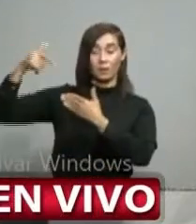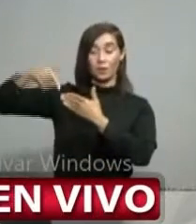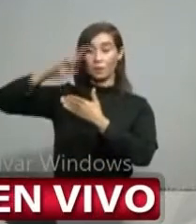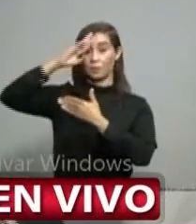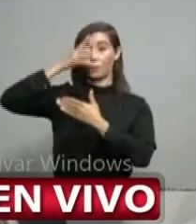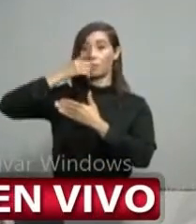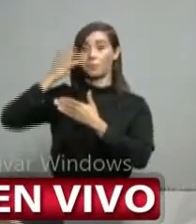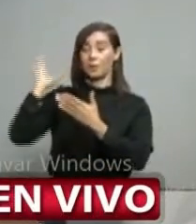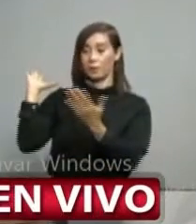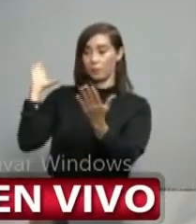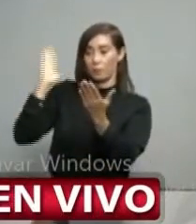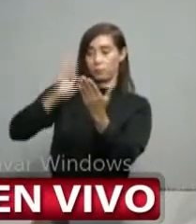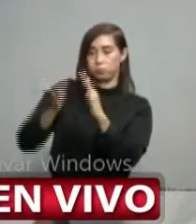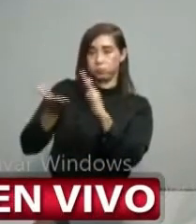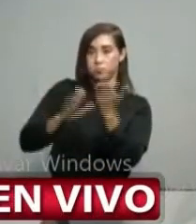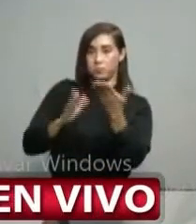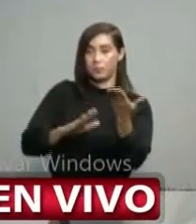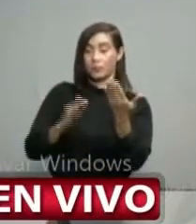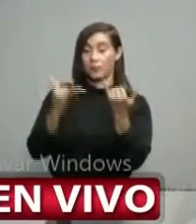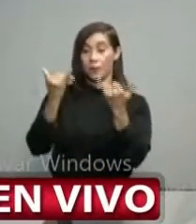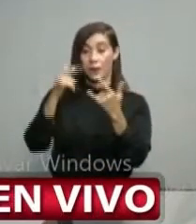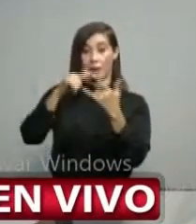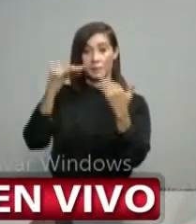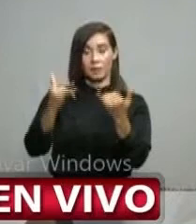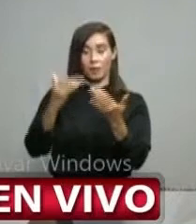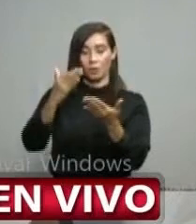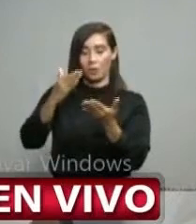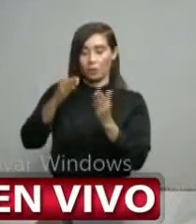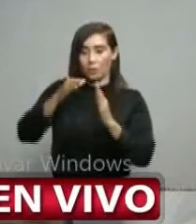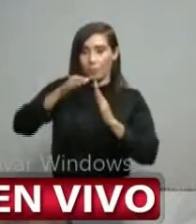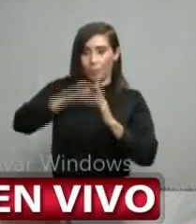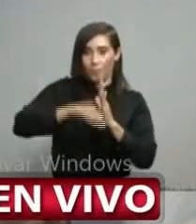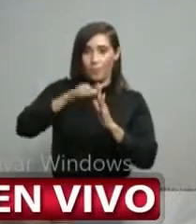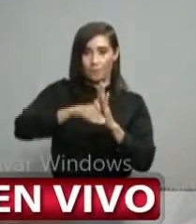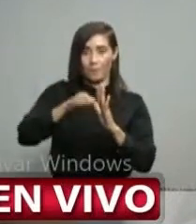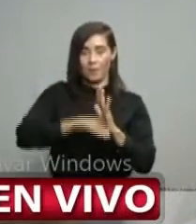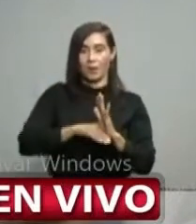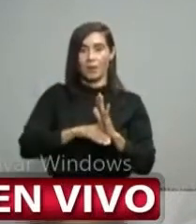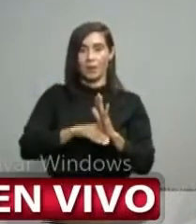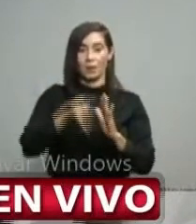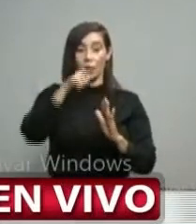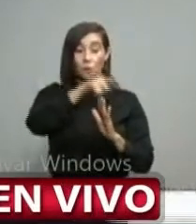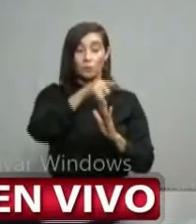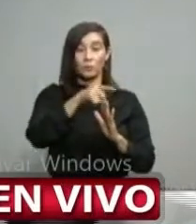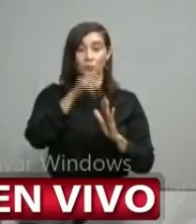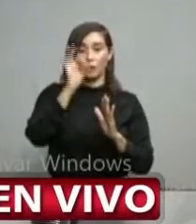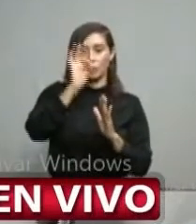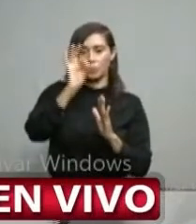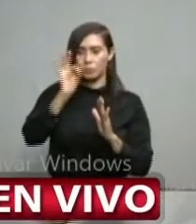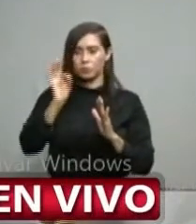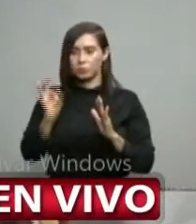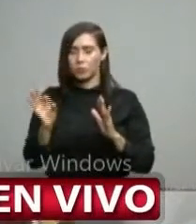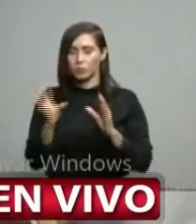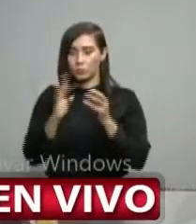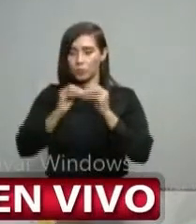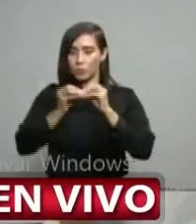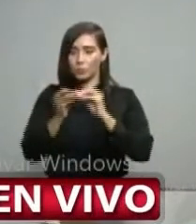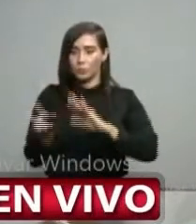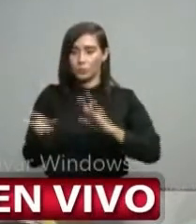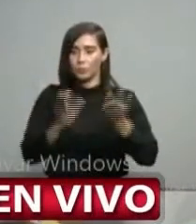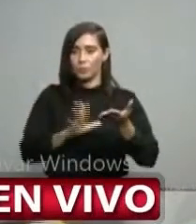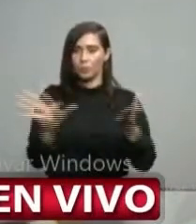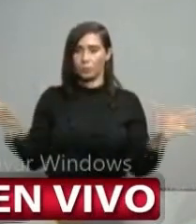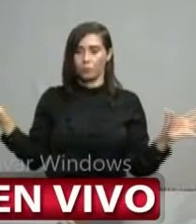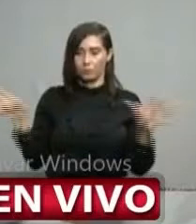país eso es lo que indican los datos el número que usted señala justamente a eso que se corresponde